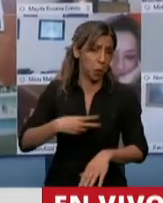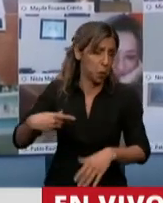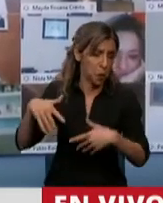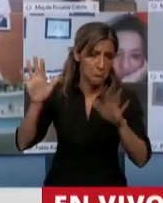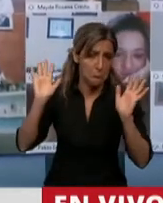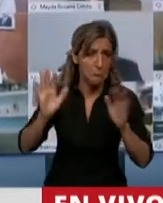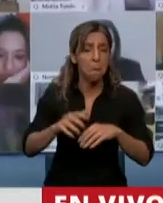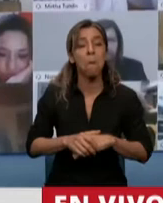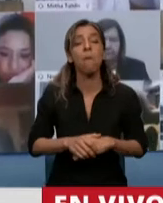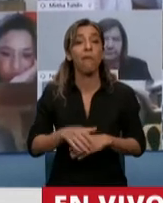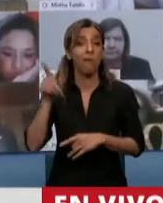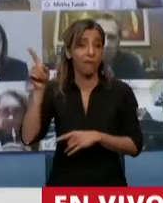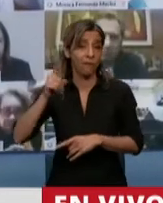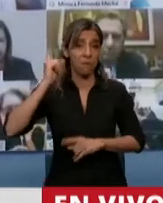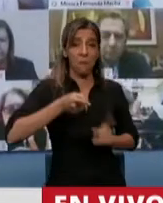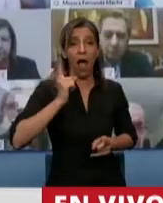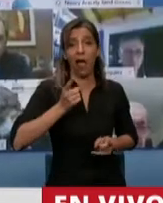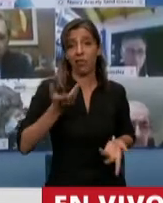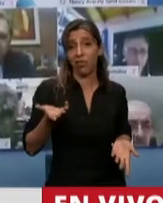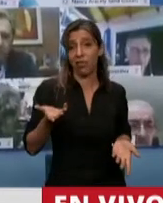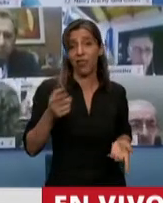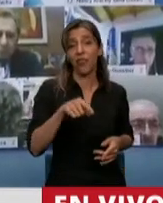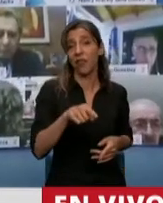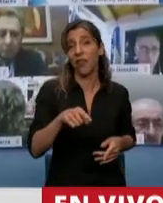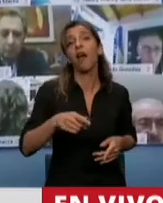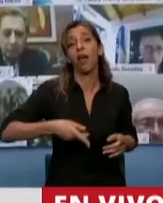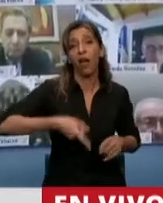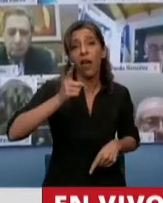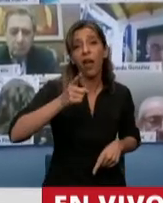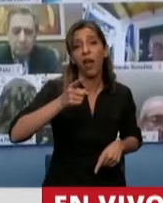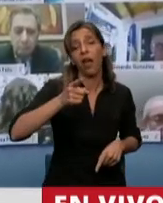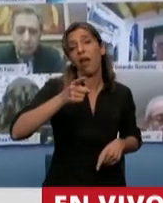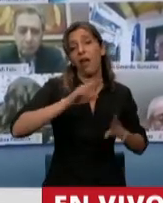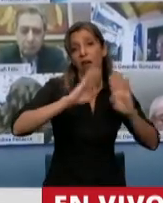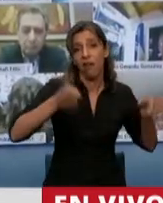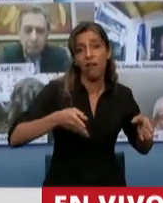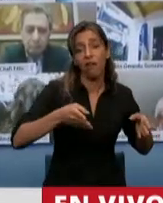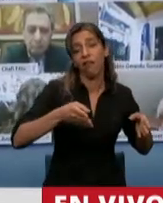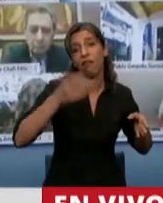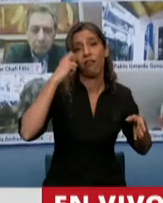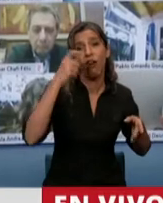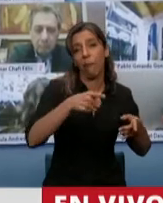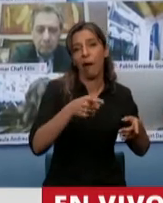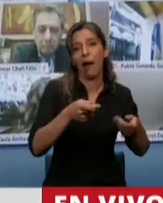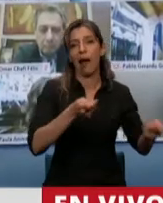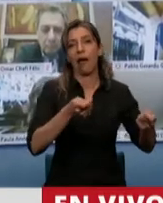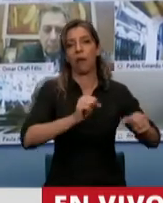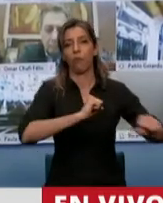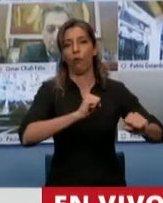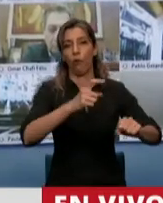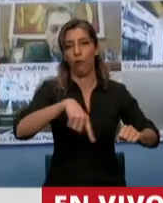ordenando que vayan a generar odio, a generar divisiones. Pero bueno,